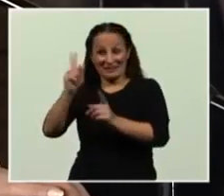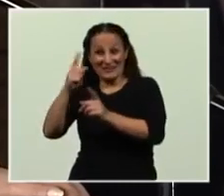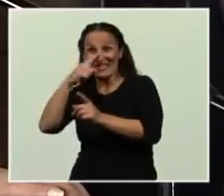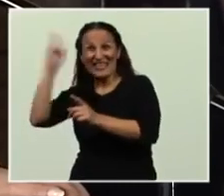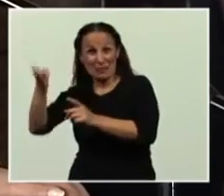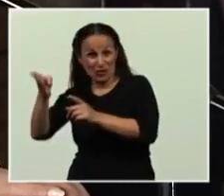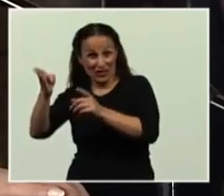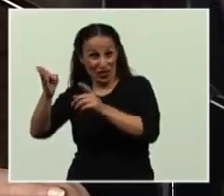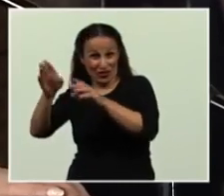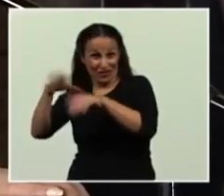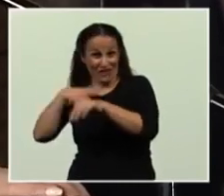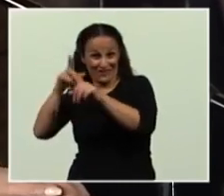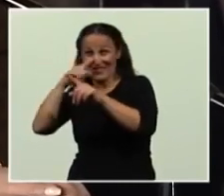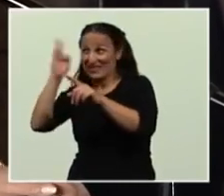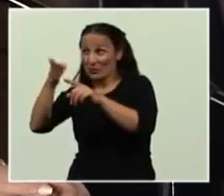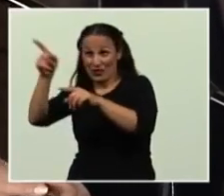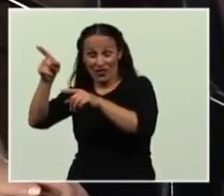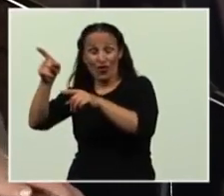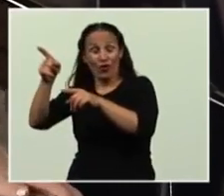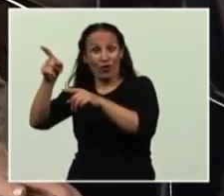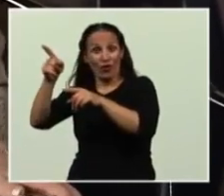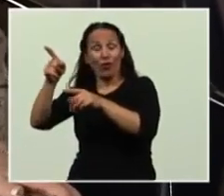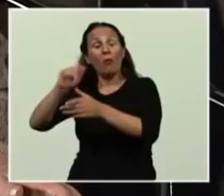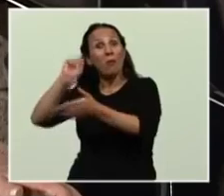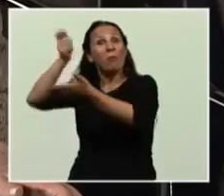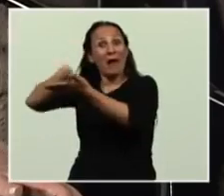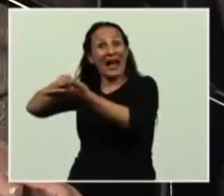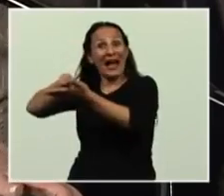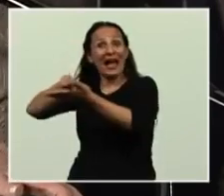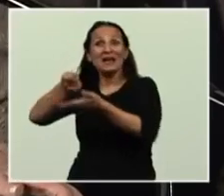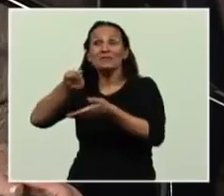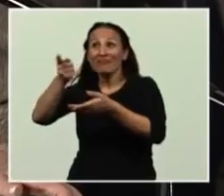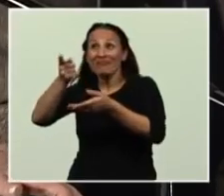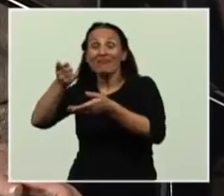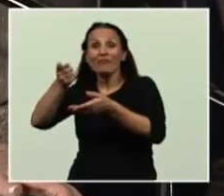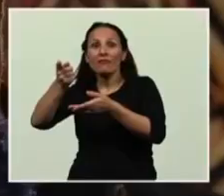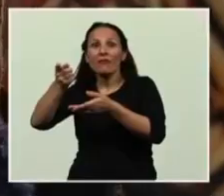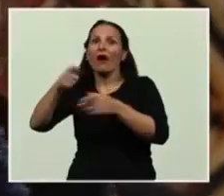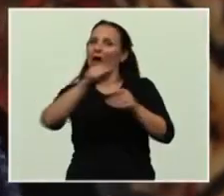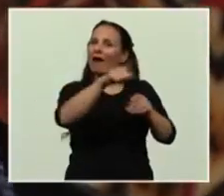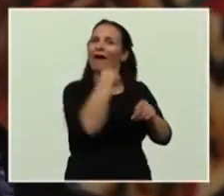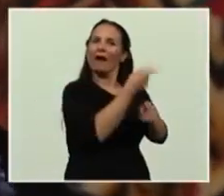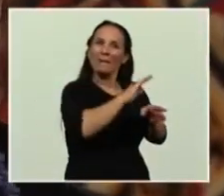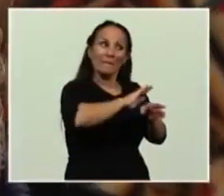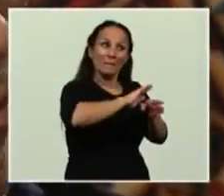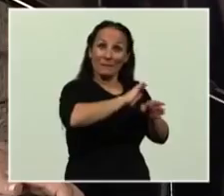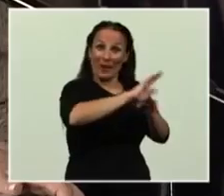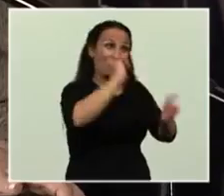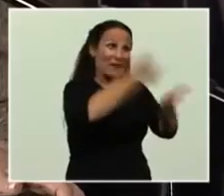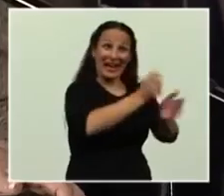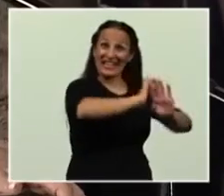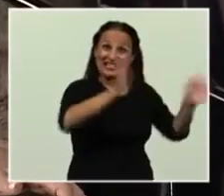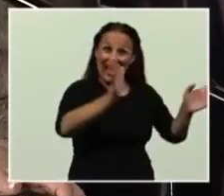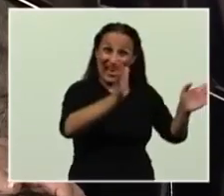% de nuestros acreedores casi la mitad de lo que le pagamos ya en